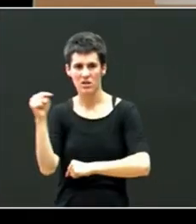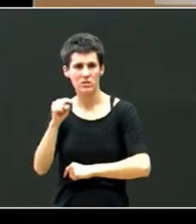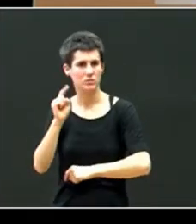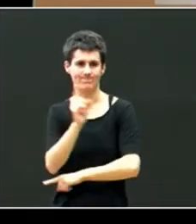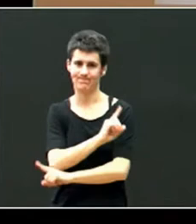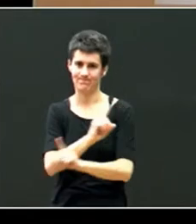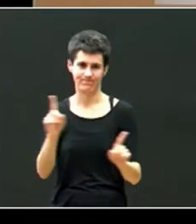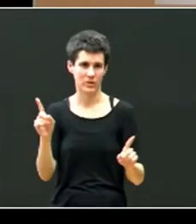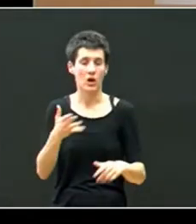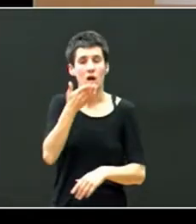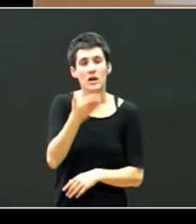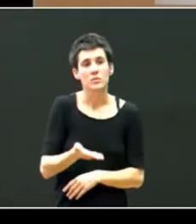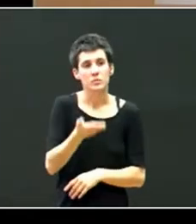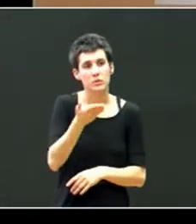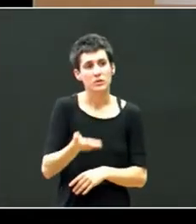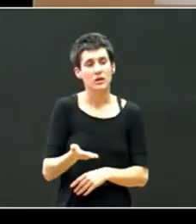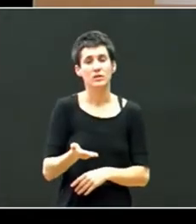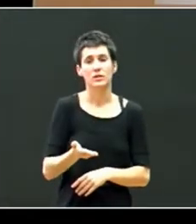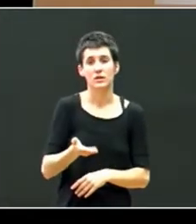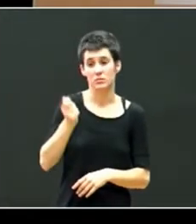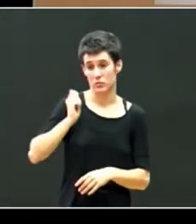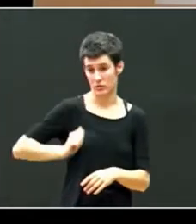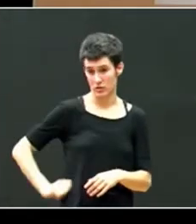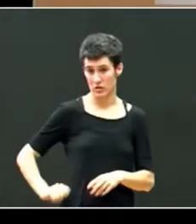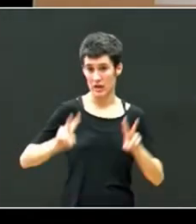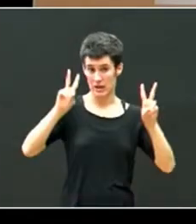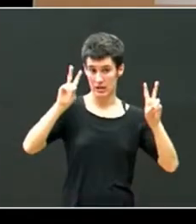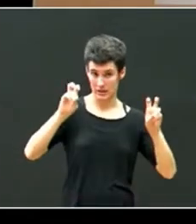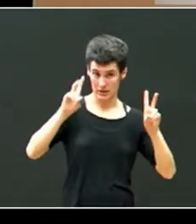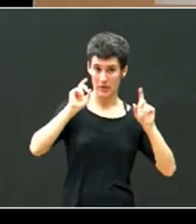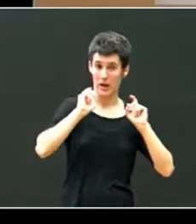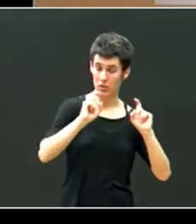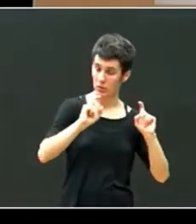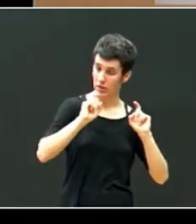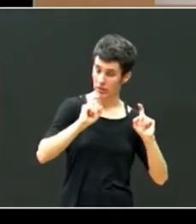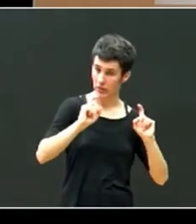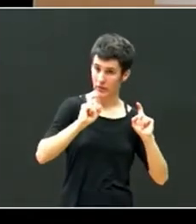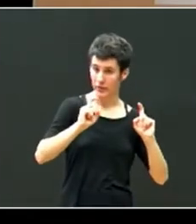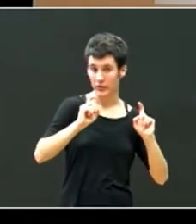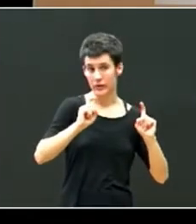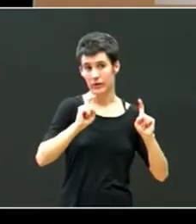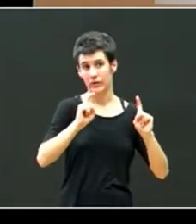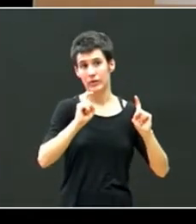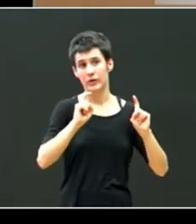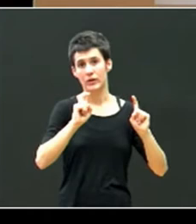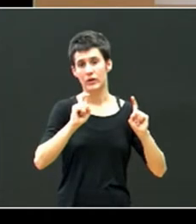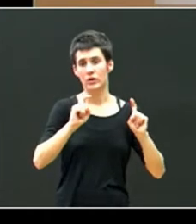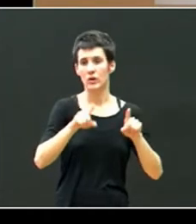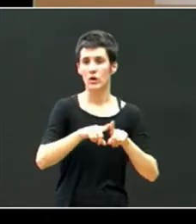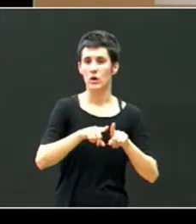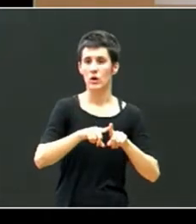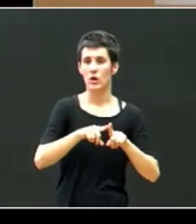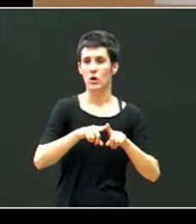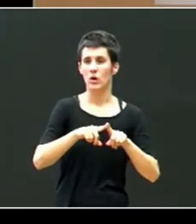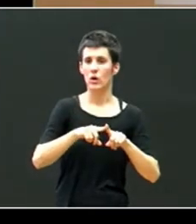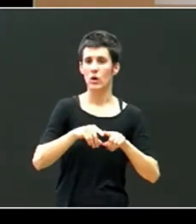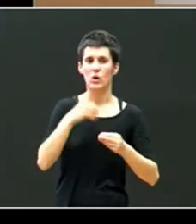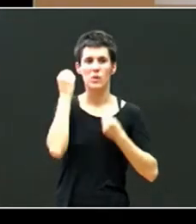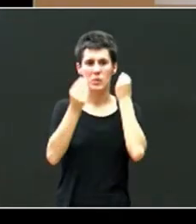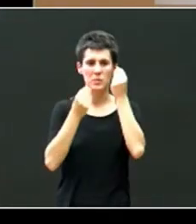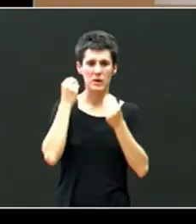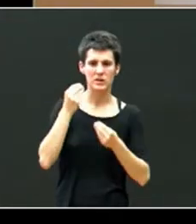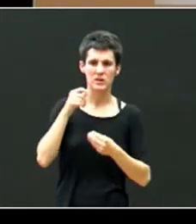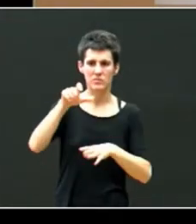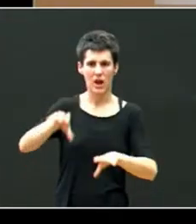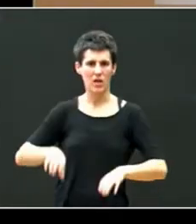es importante que los profesionales de la educación no tomen la idea de que son niños caprichosos porque a veces les